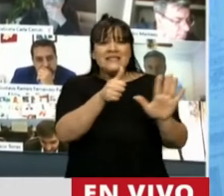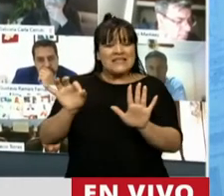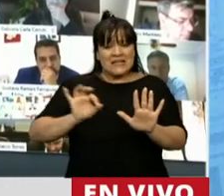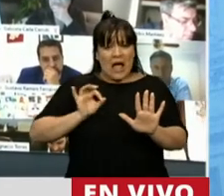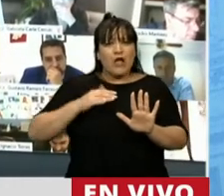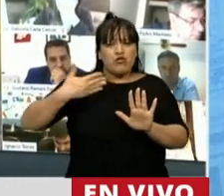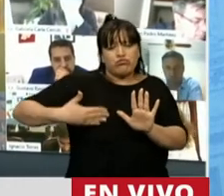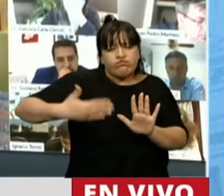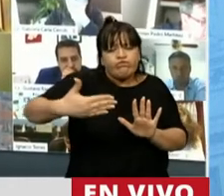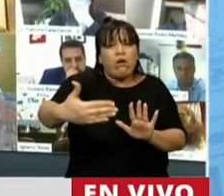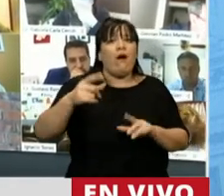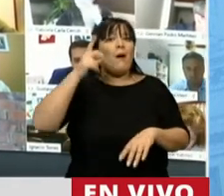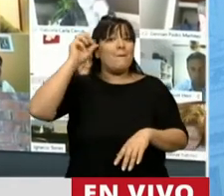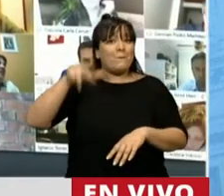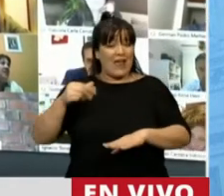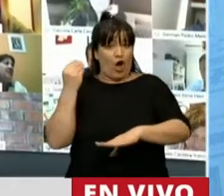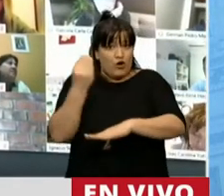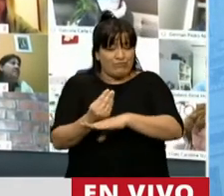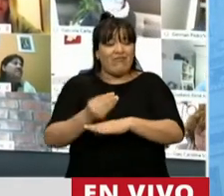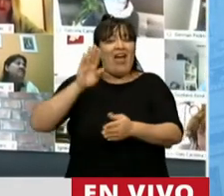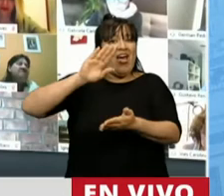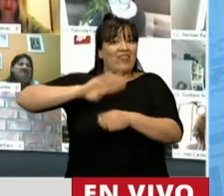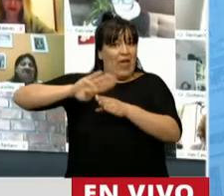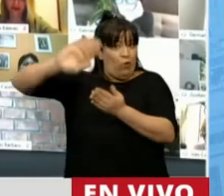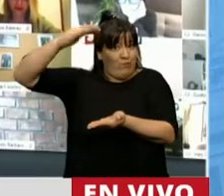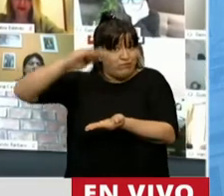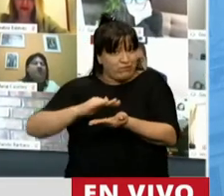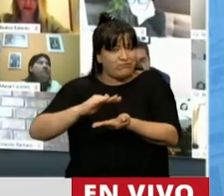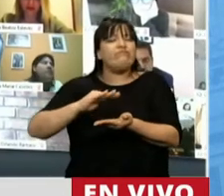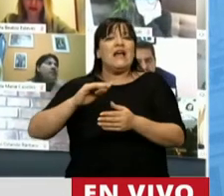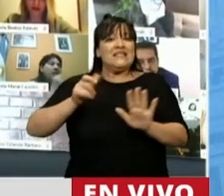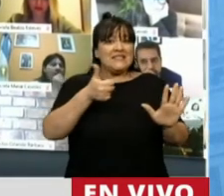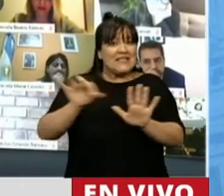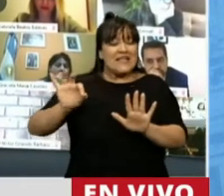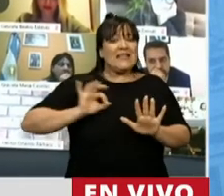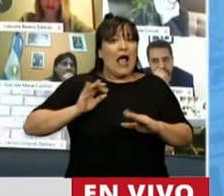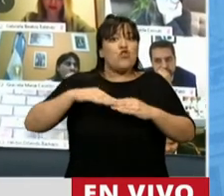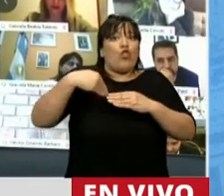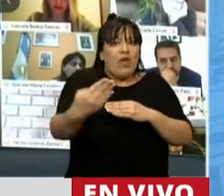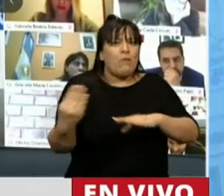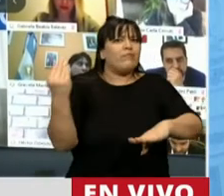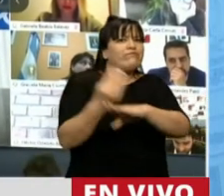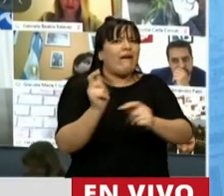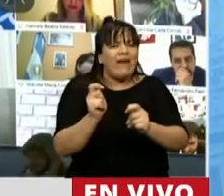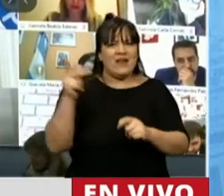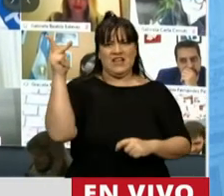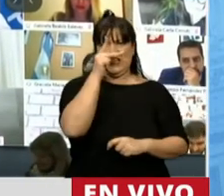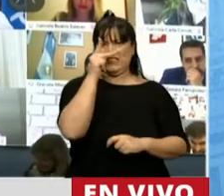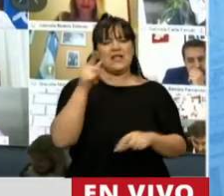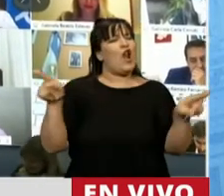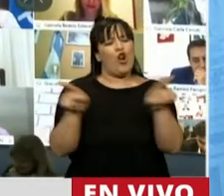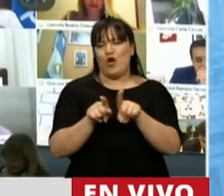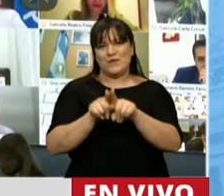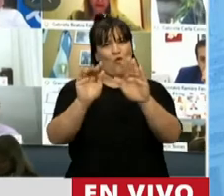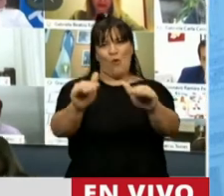de que Perón desendeudó la Argentina vino otro presidente peronista que se llamó Néstor Kirchner y quiso lo mismo, señor